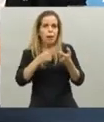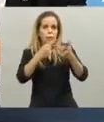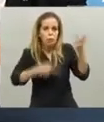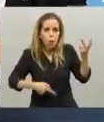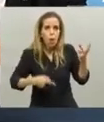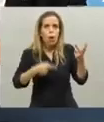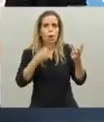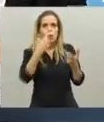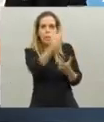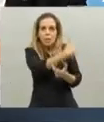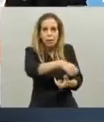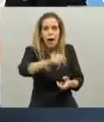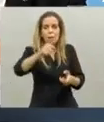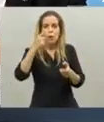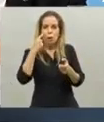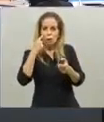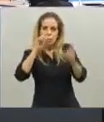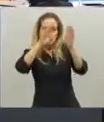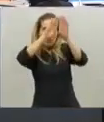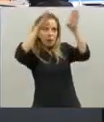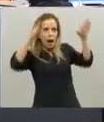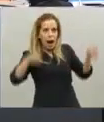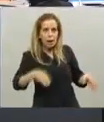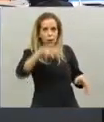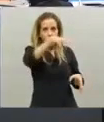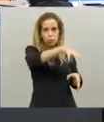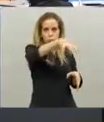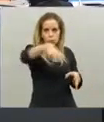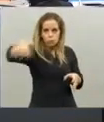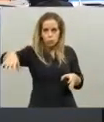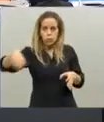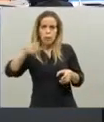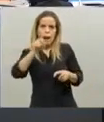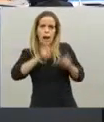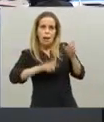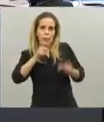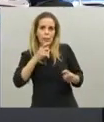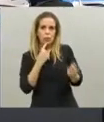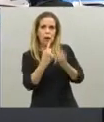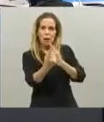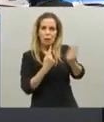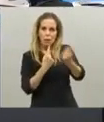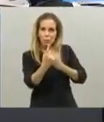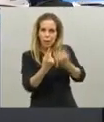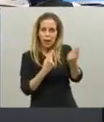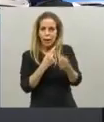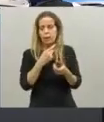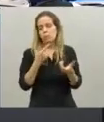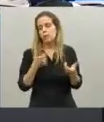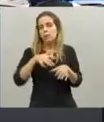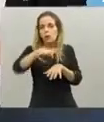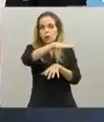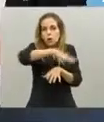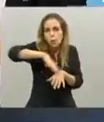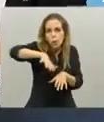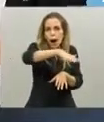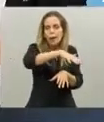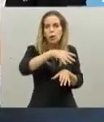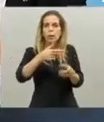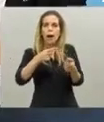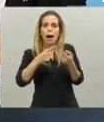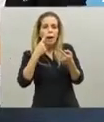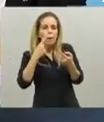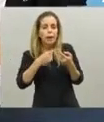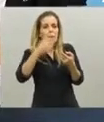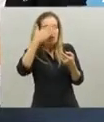los arcos de toma de fiebre masiva a la gente que circula, a las principales entradas y salidas de los barrios vulnerables en la ciudad para poder